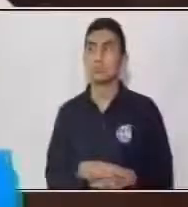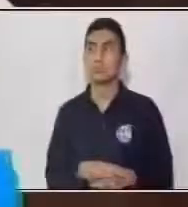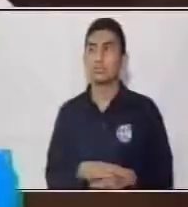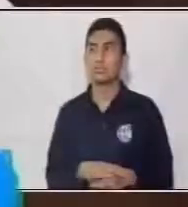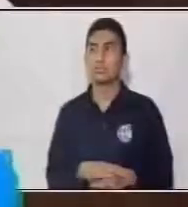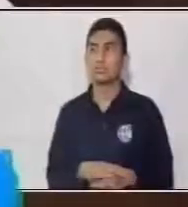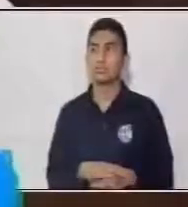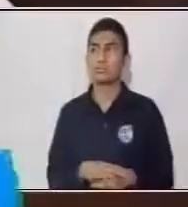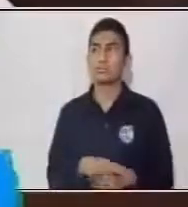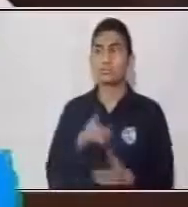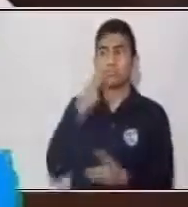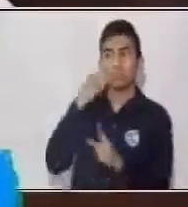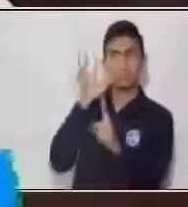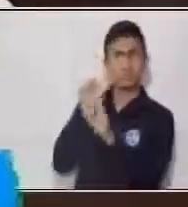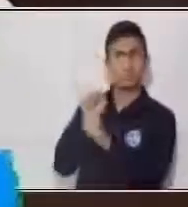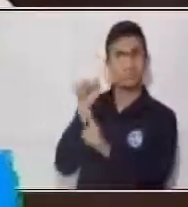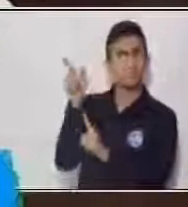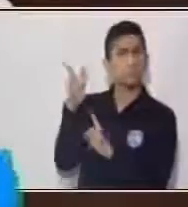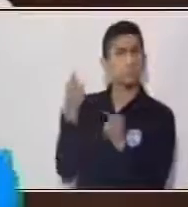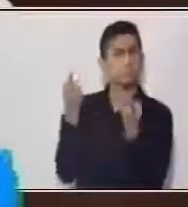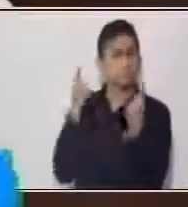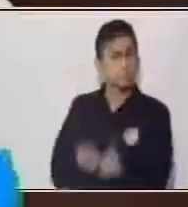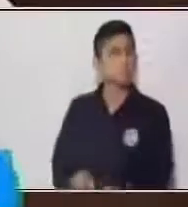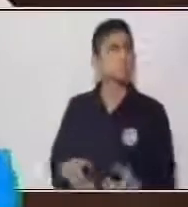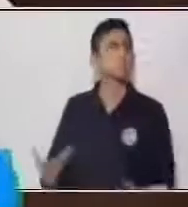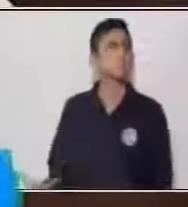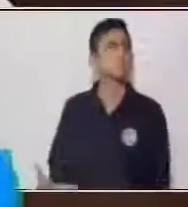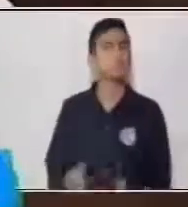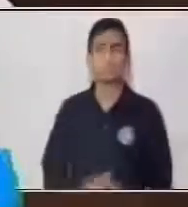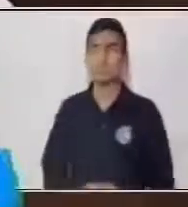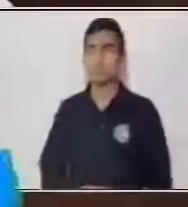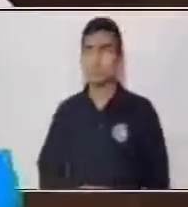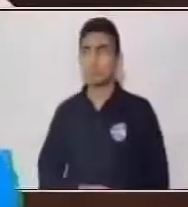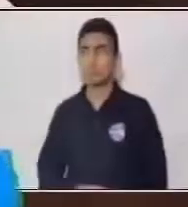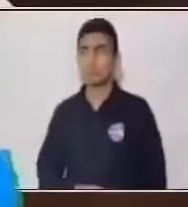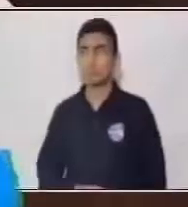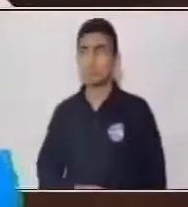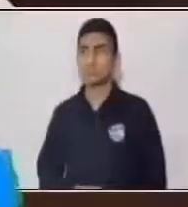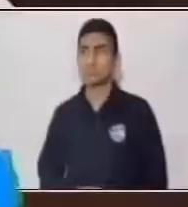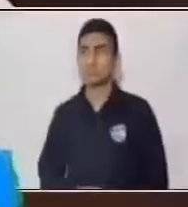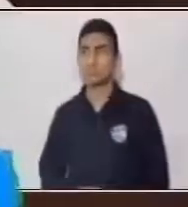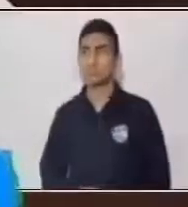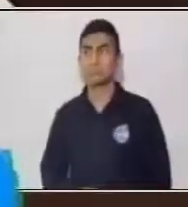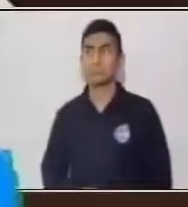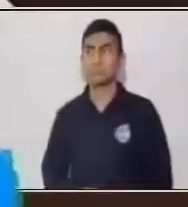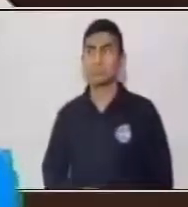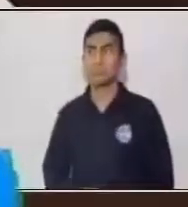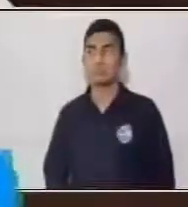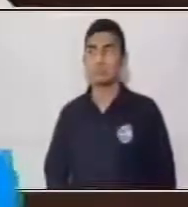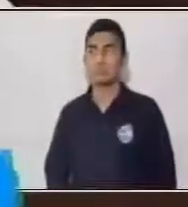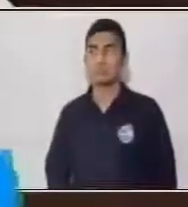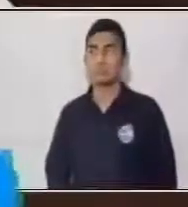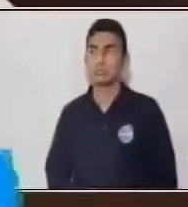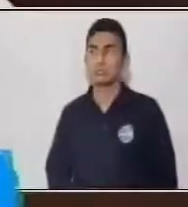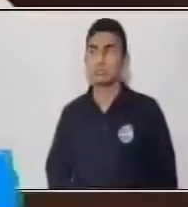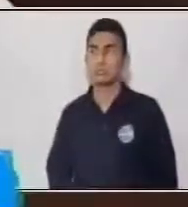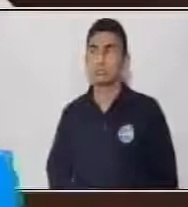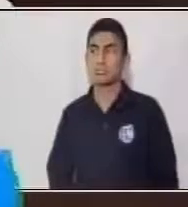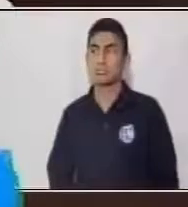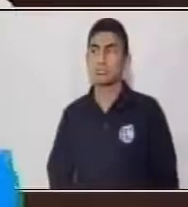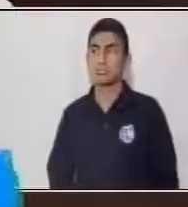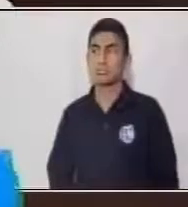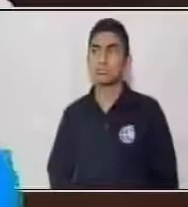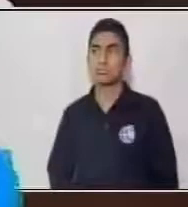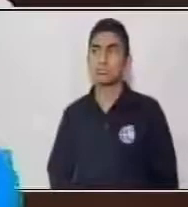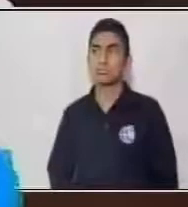¿Qué pasó? El huevo se hundió. Bueno, en el otro